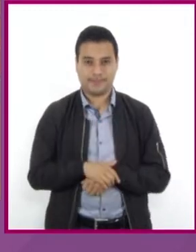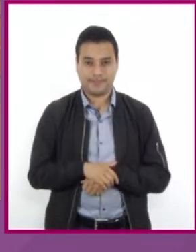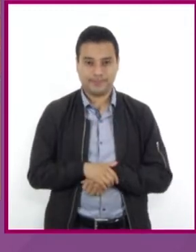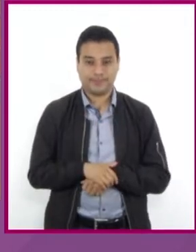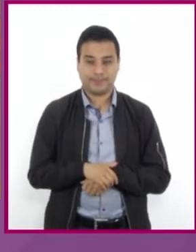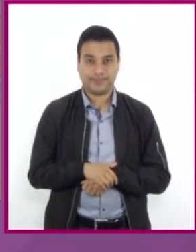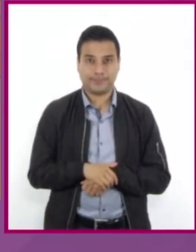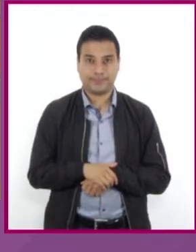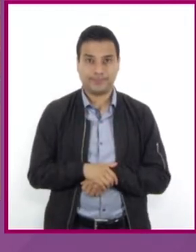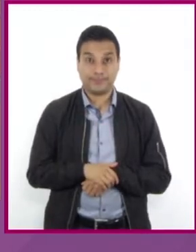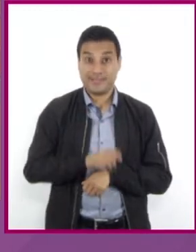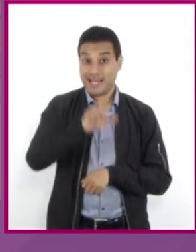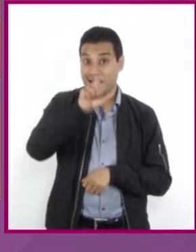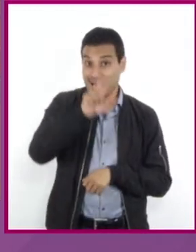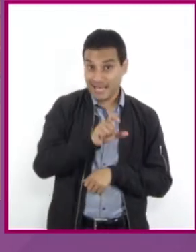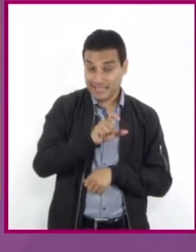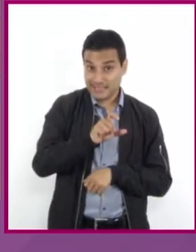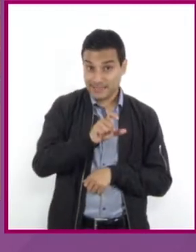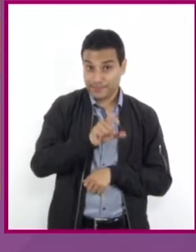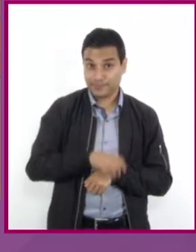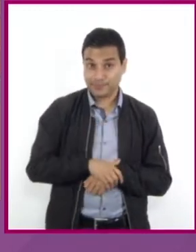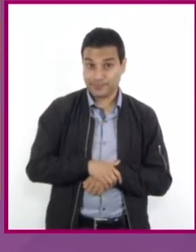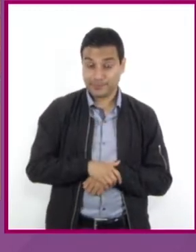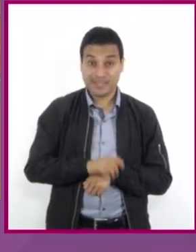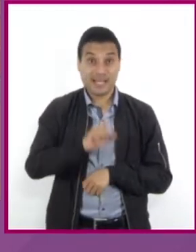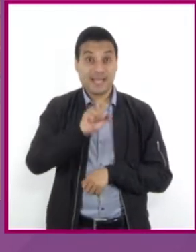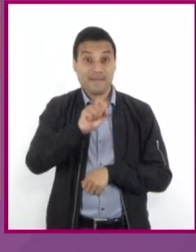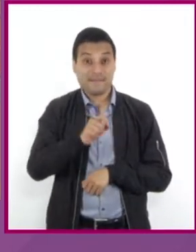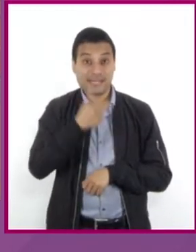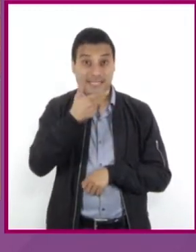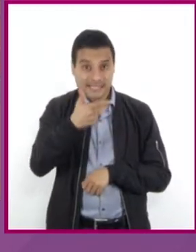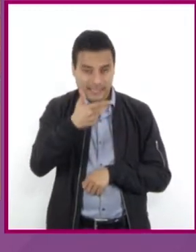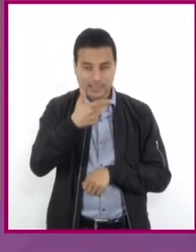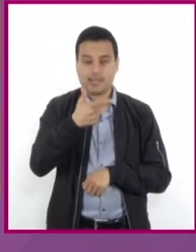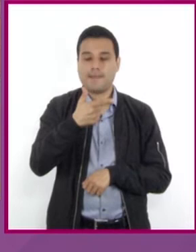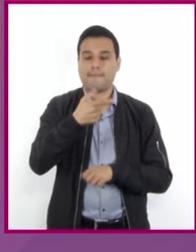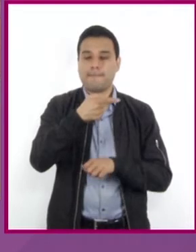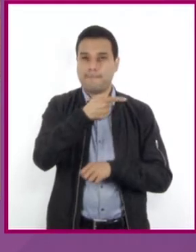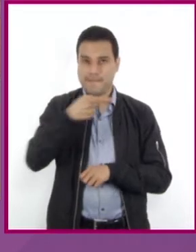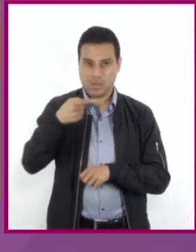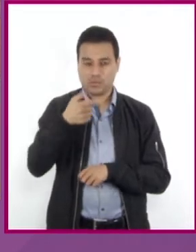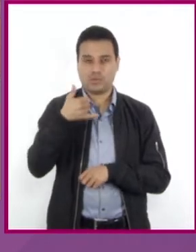queda, x es igual a 27 menos y.